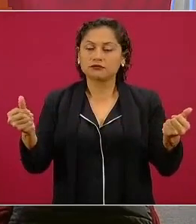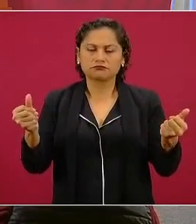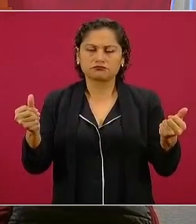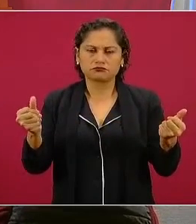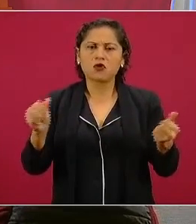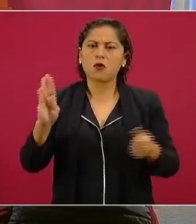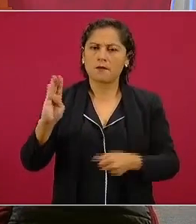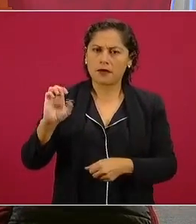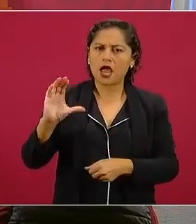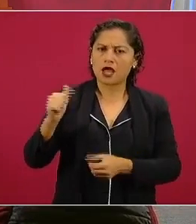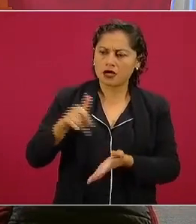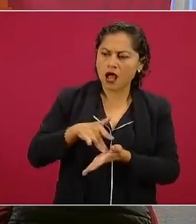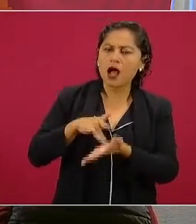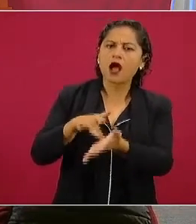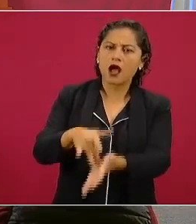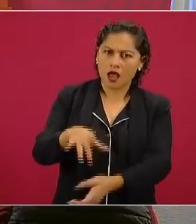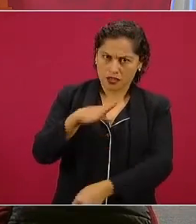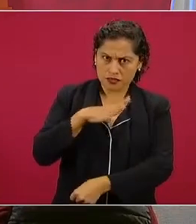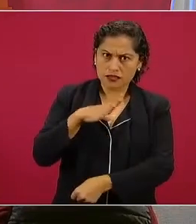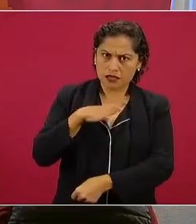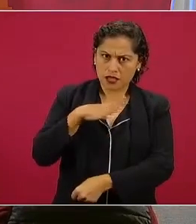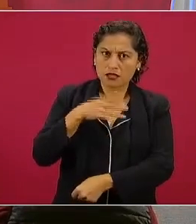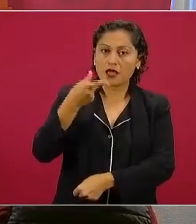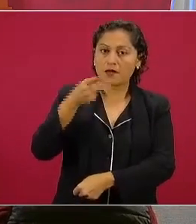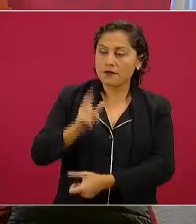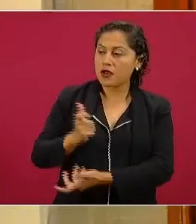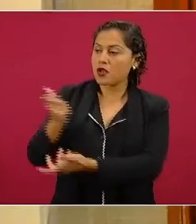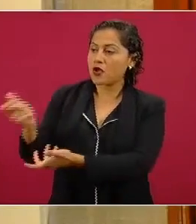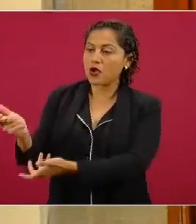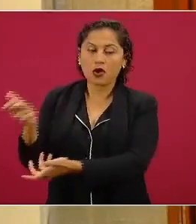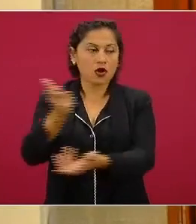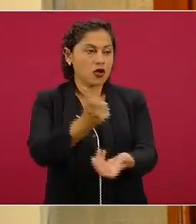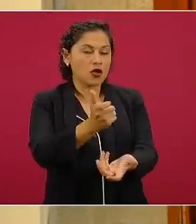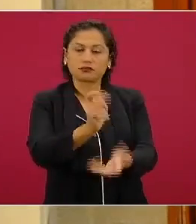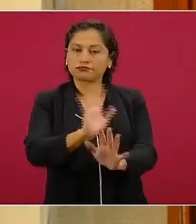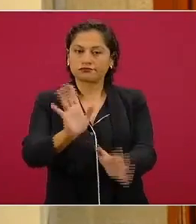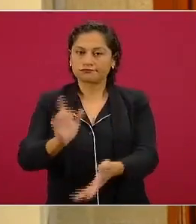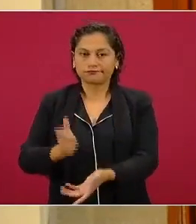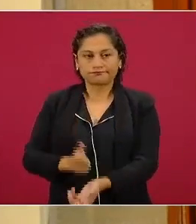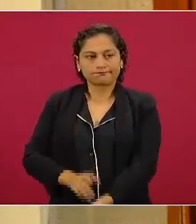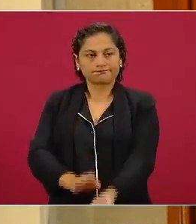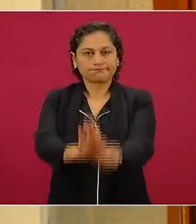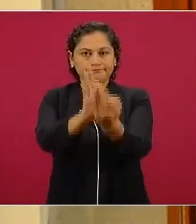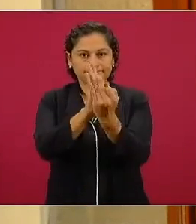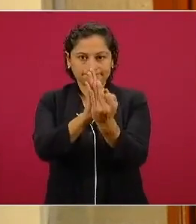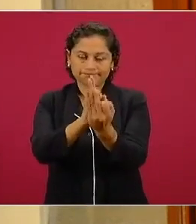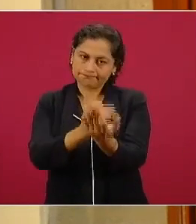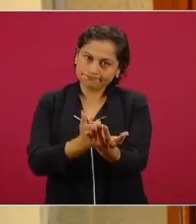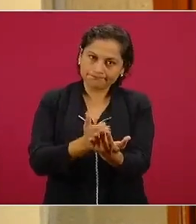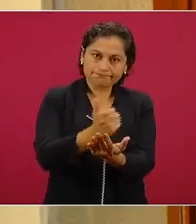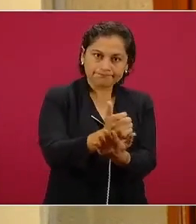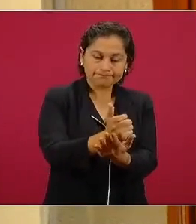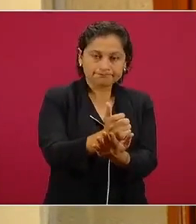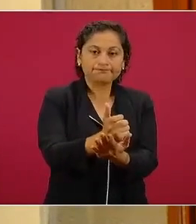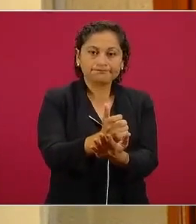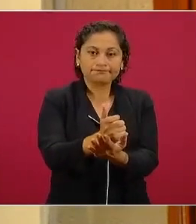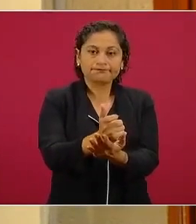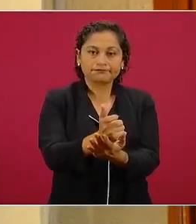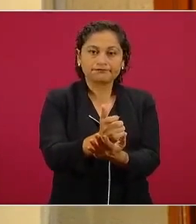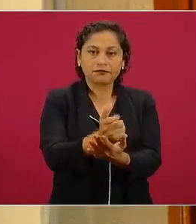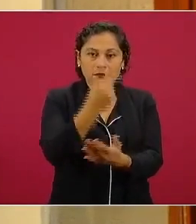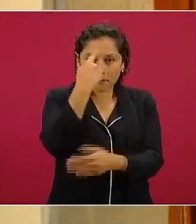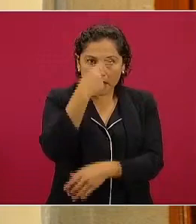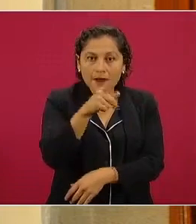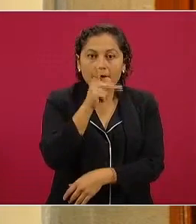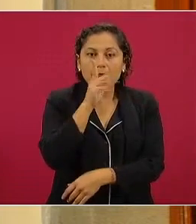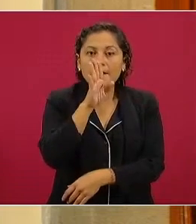se entregaron de manera directa, se siguen entregando directamente a padres y madres de familia.